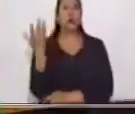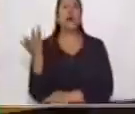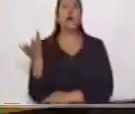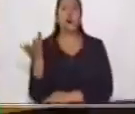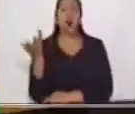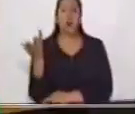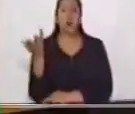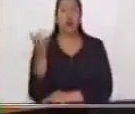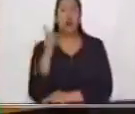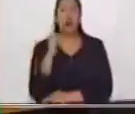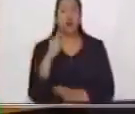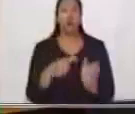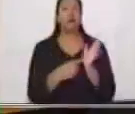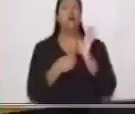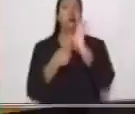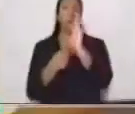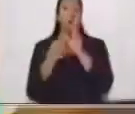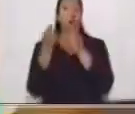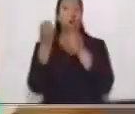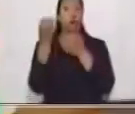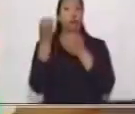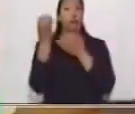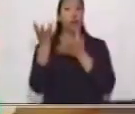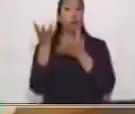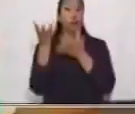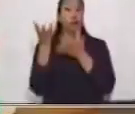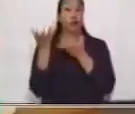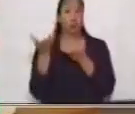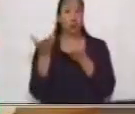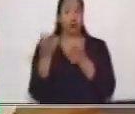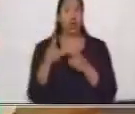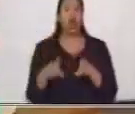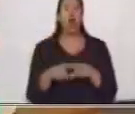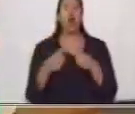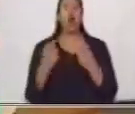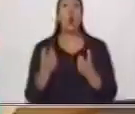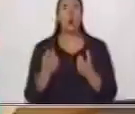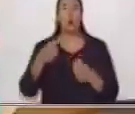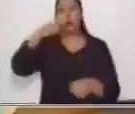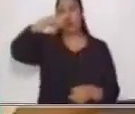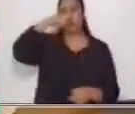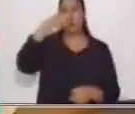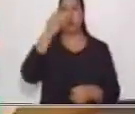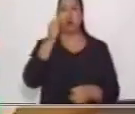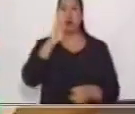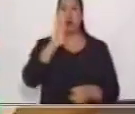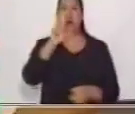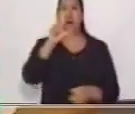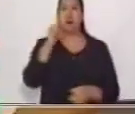información. ¿De qué forma? Las tablas tienen ciertas partes.